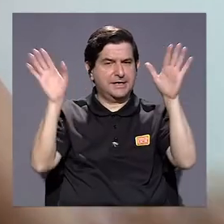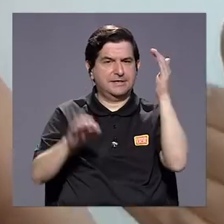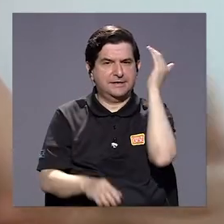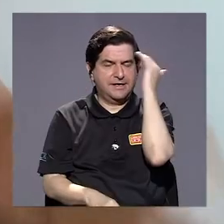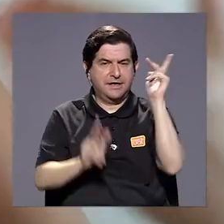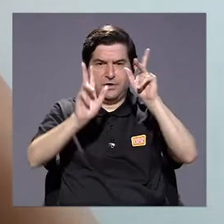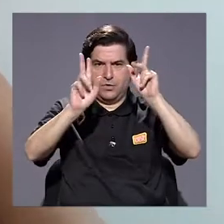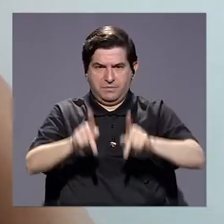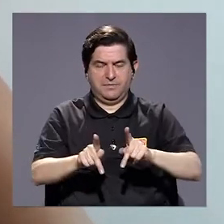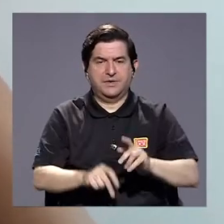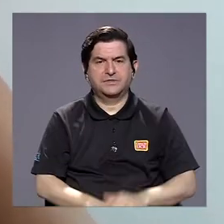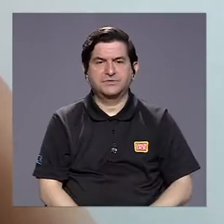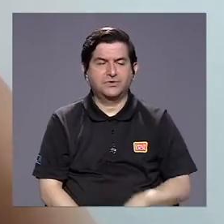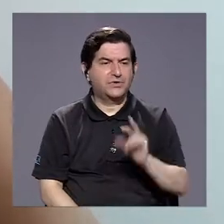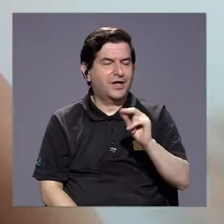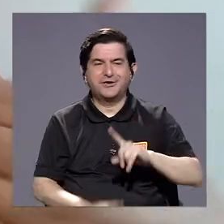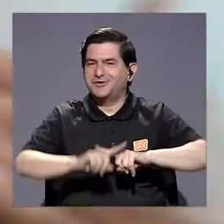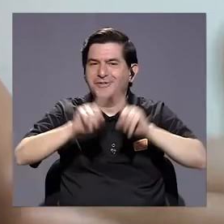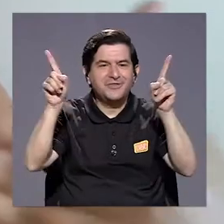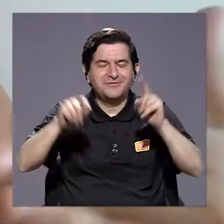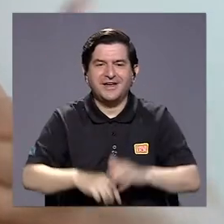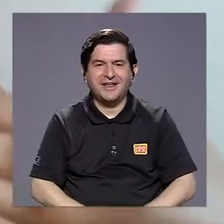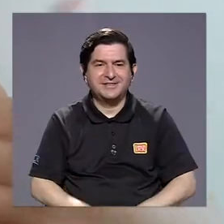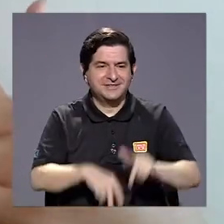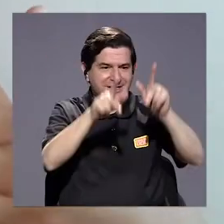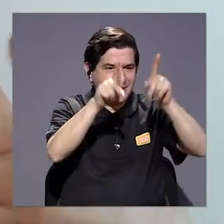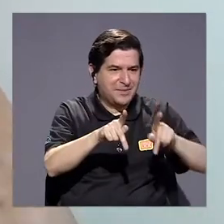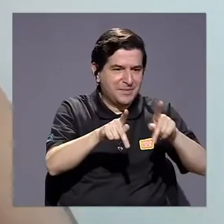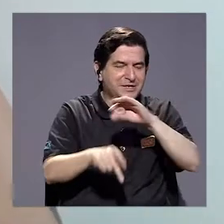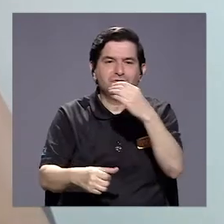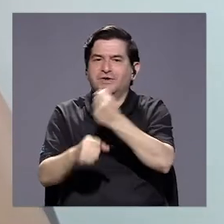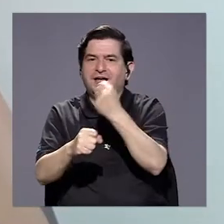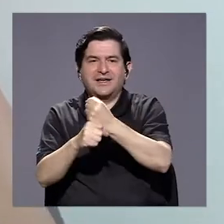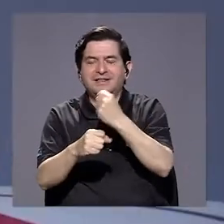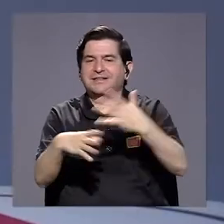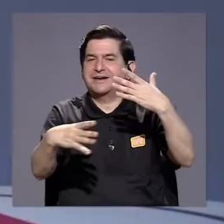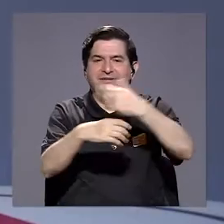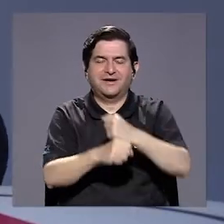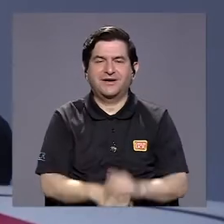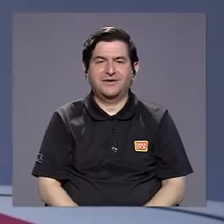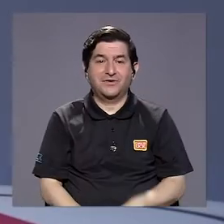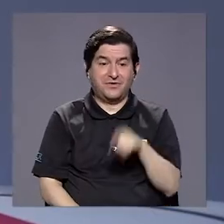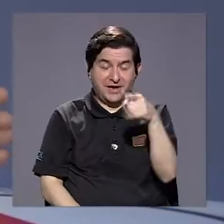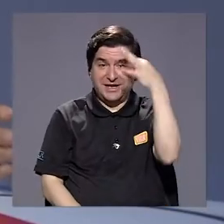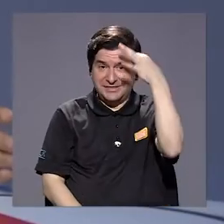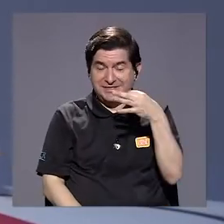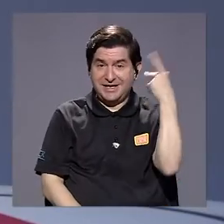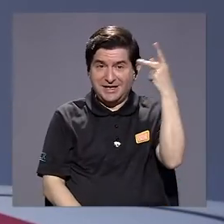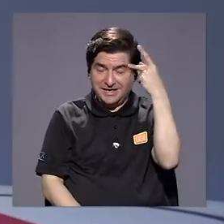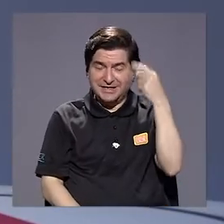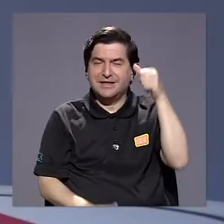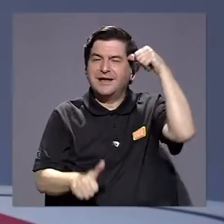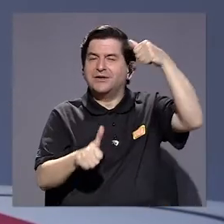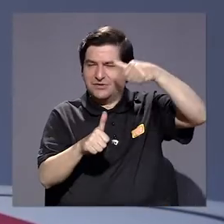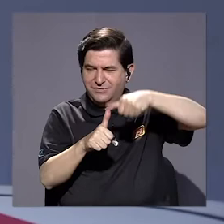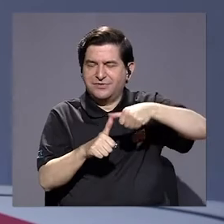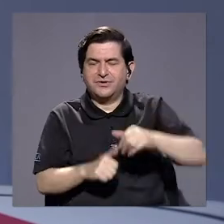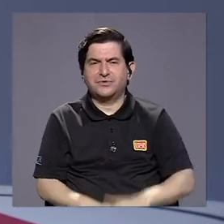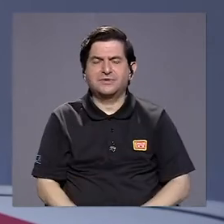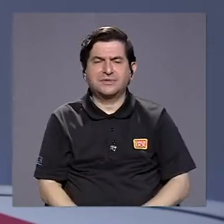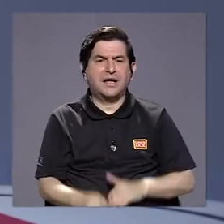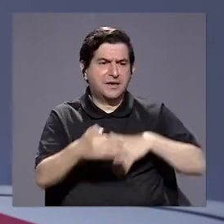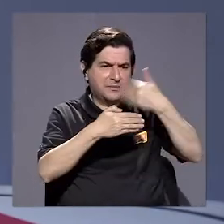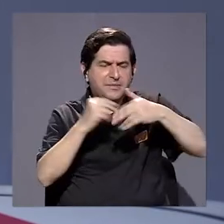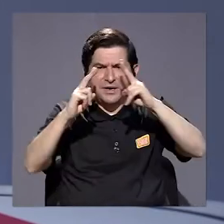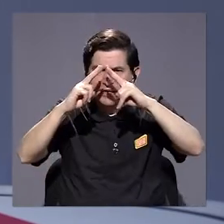claridad para saber que la gente no distingue entre la persona y el cargo. Margarita, no dejemos de lado esa posición política ahora para abordar